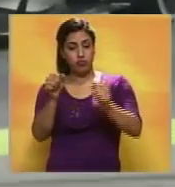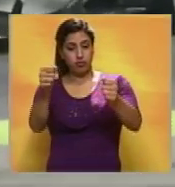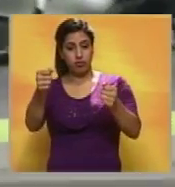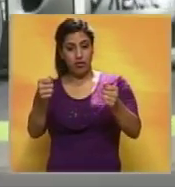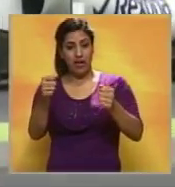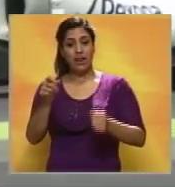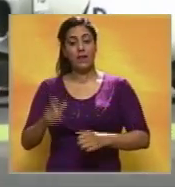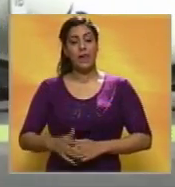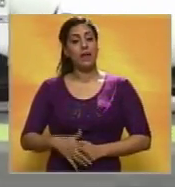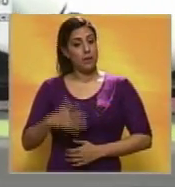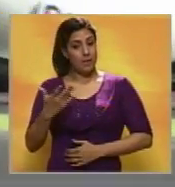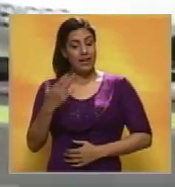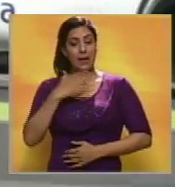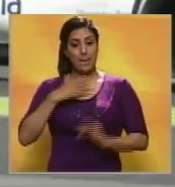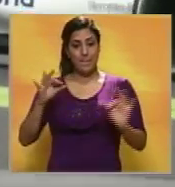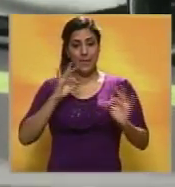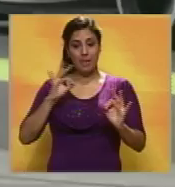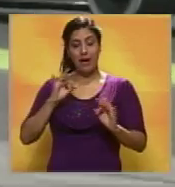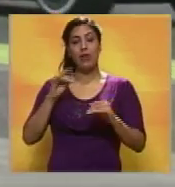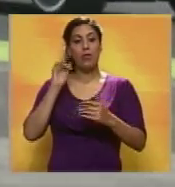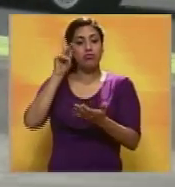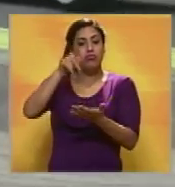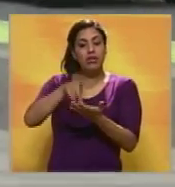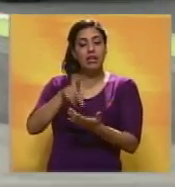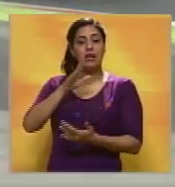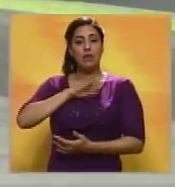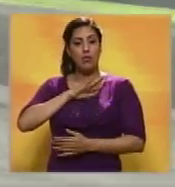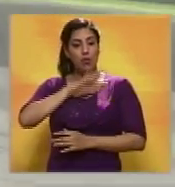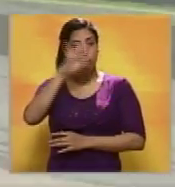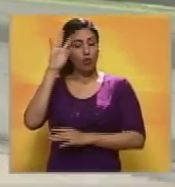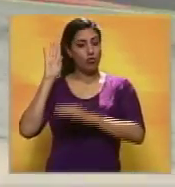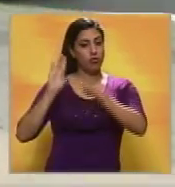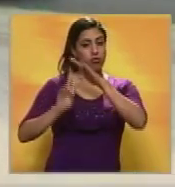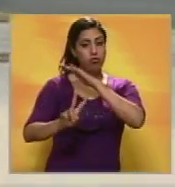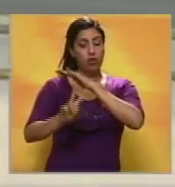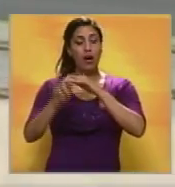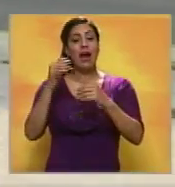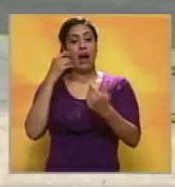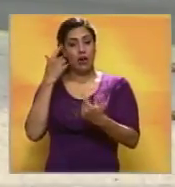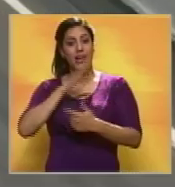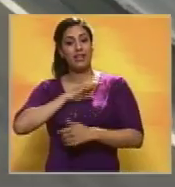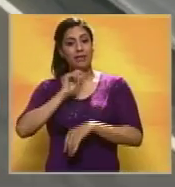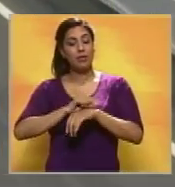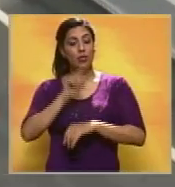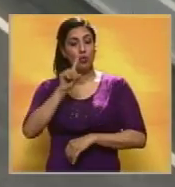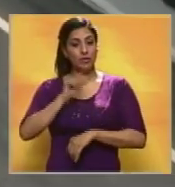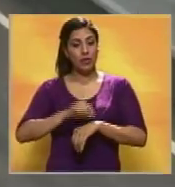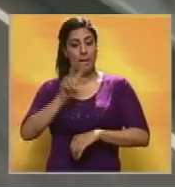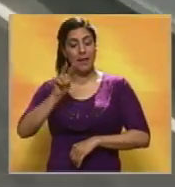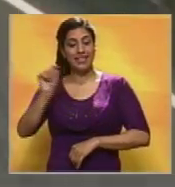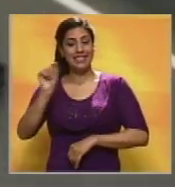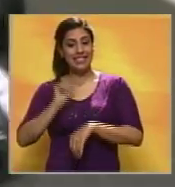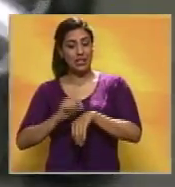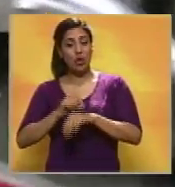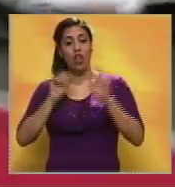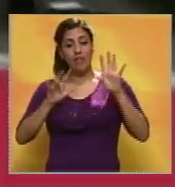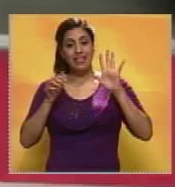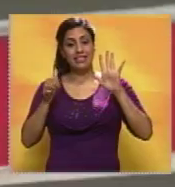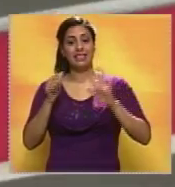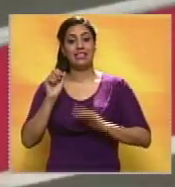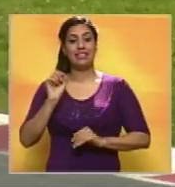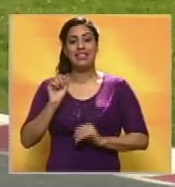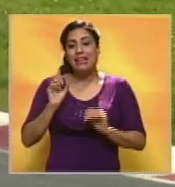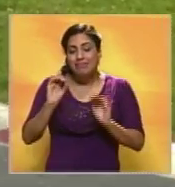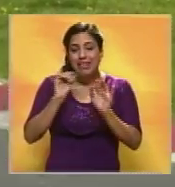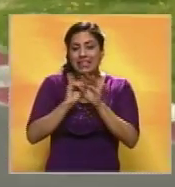Montmeló en Cataluña, como preparación para la venidera temporada de la Fórmula 1. Raikkonen fijó un tiempo de un minuto 20 segundos y 960